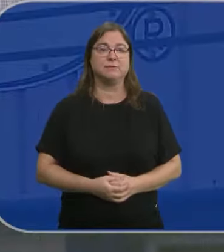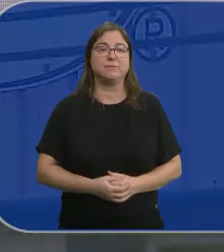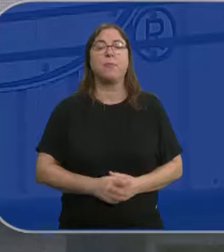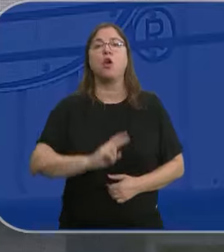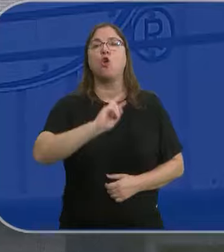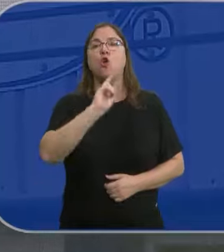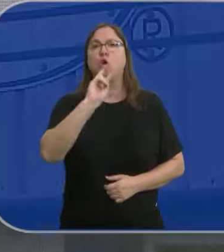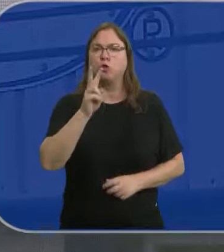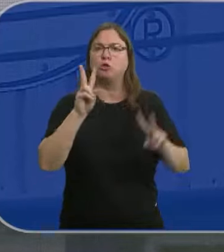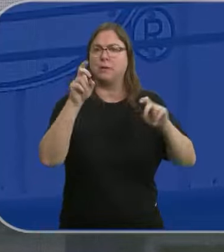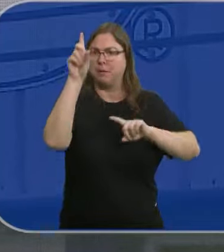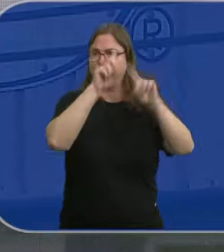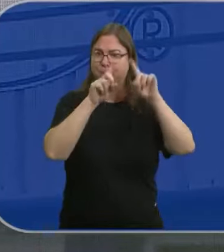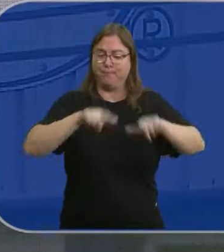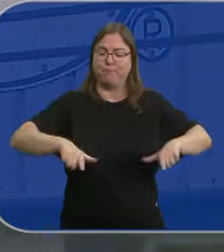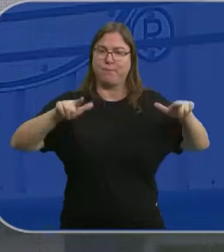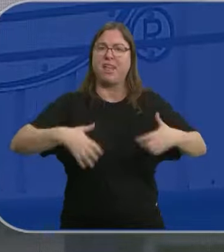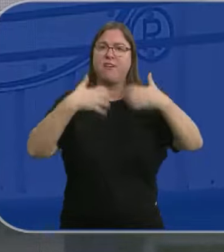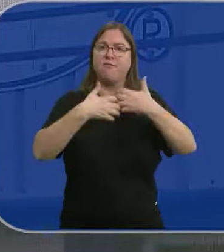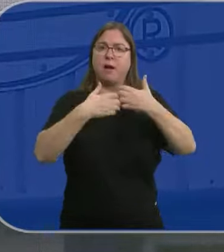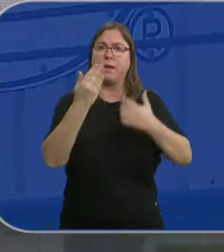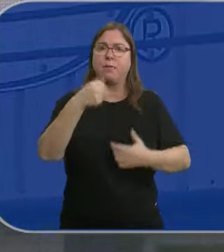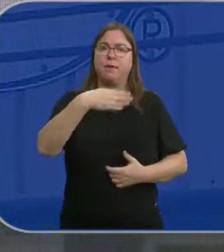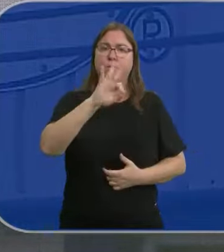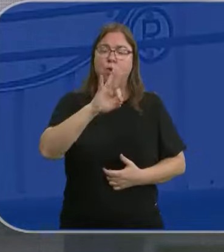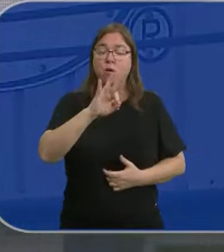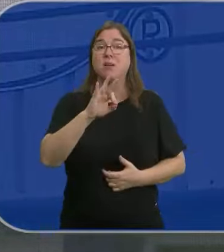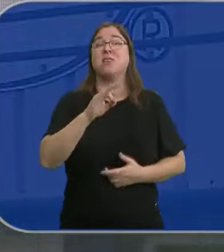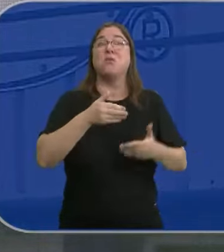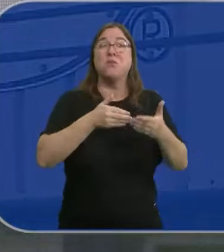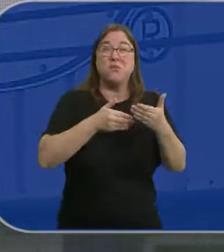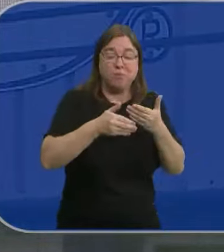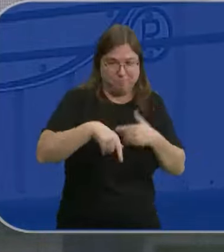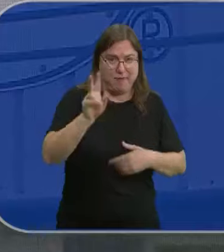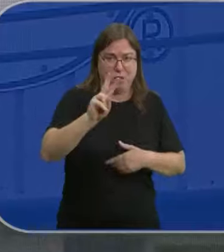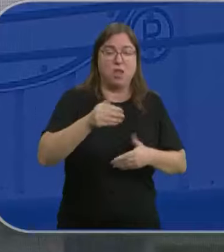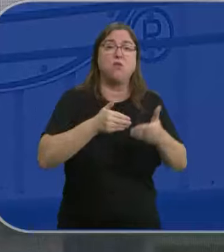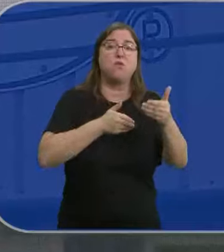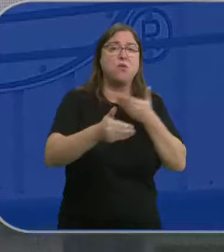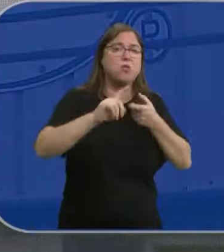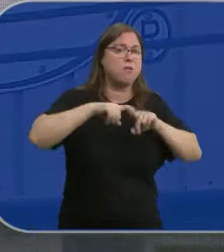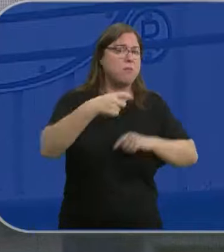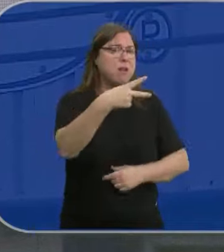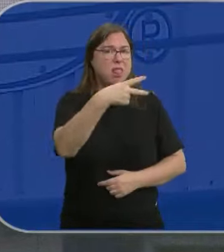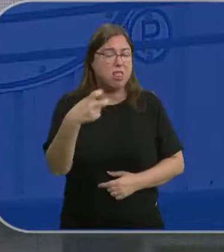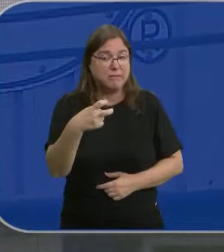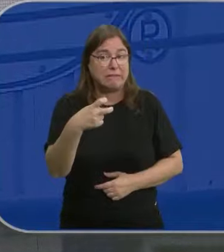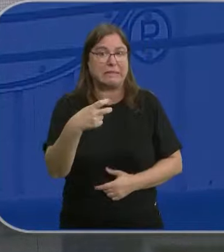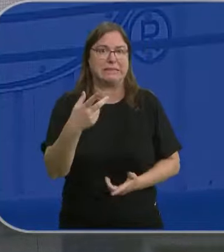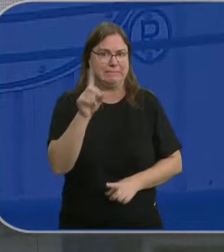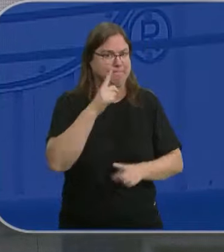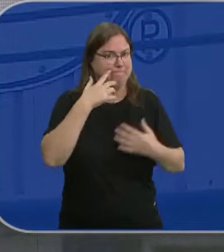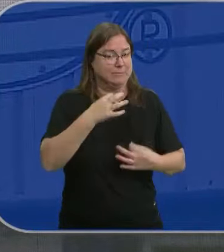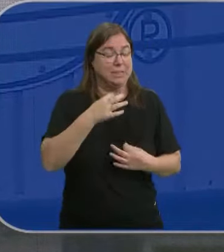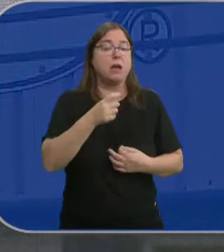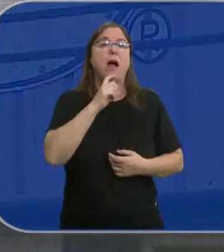Otro de los asuntos que preocupa es el de la planta de bimbo en Valladolid. El futuro de 200 familias está en juego. Tras el anuncio de cierre, la Junta exige a la